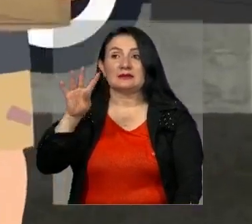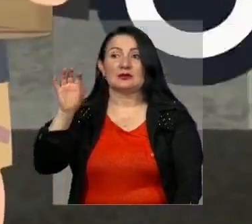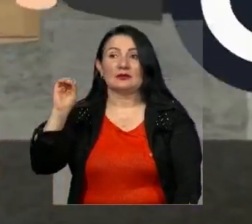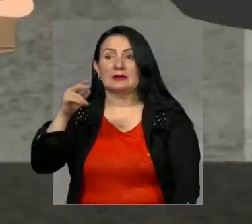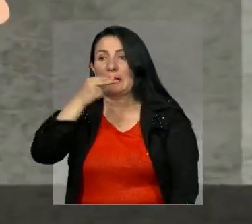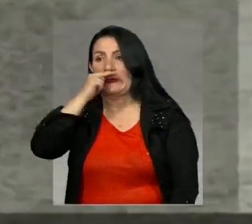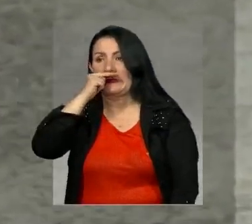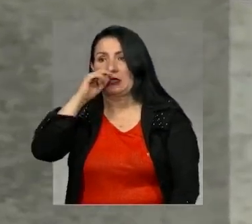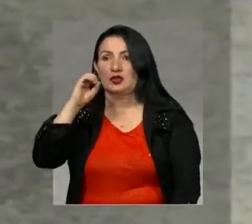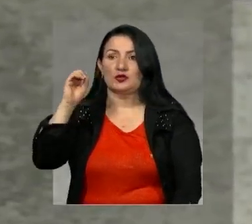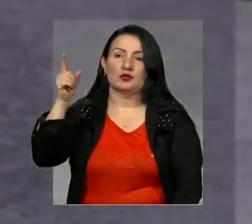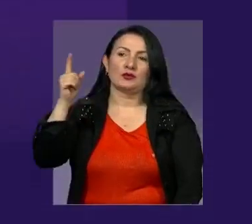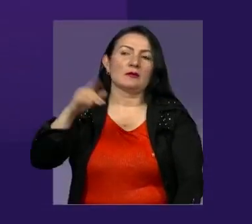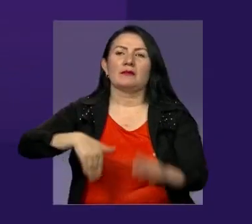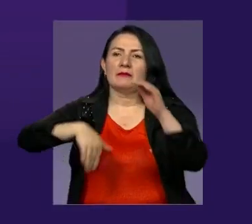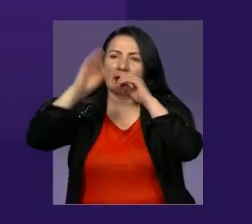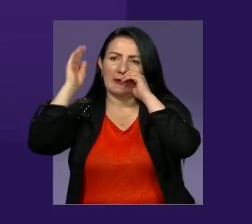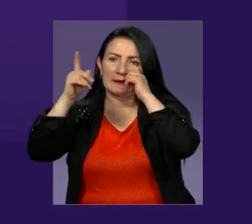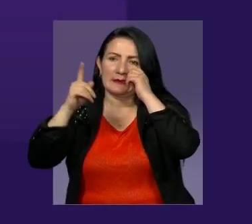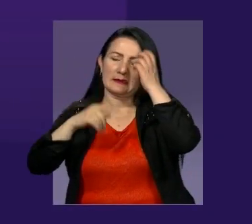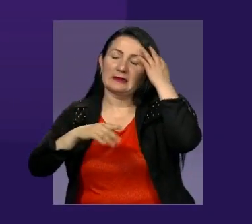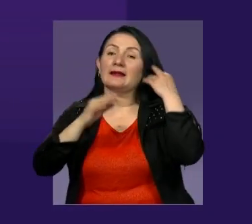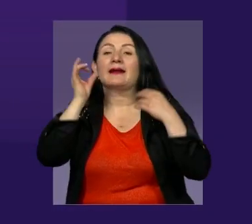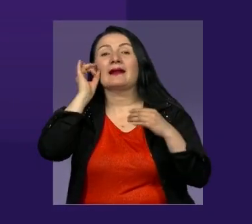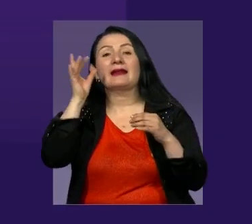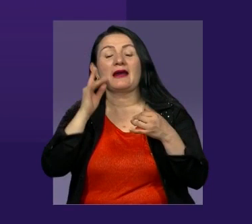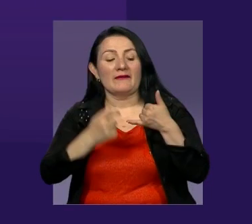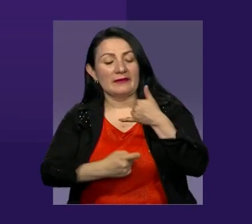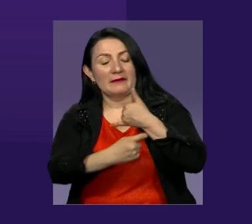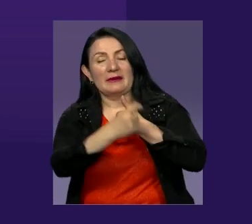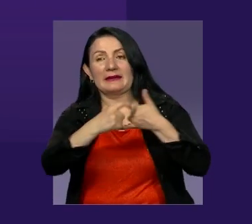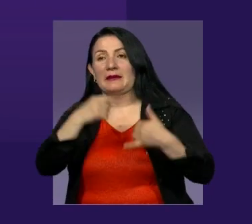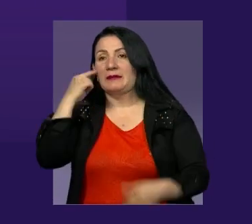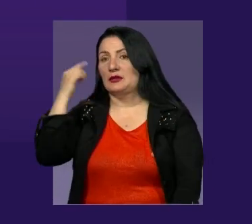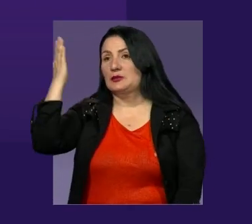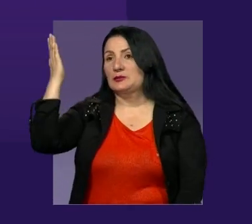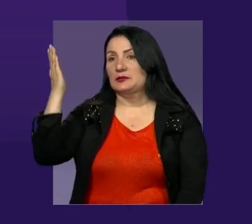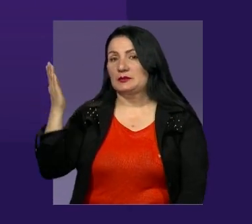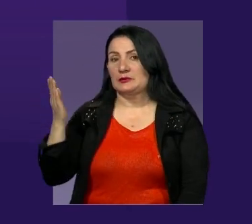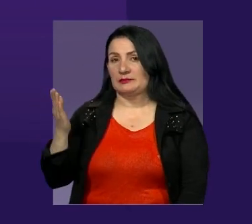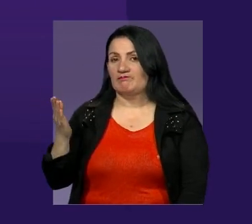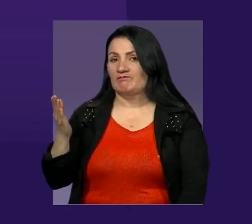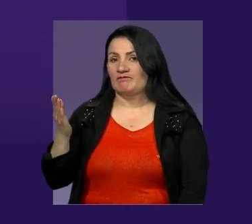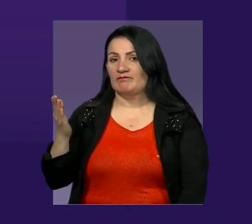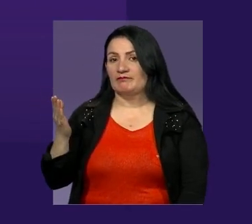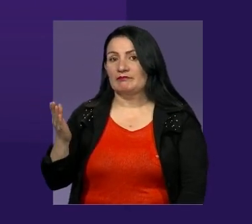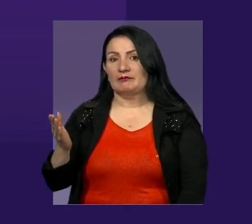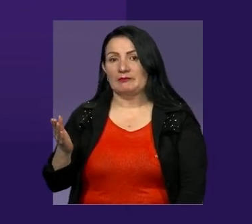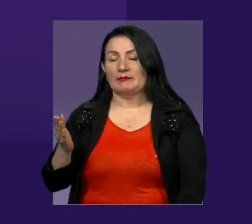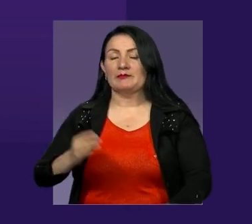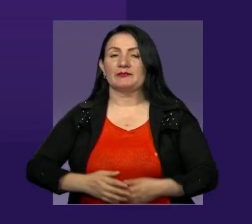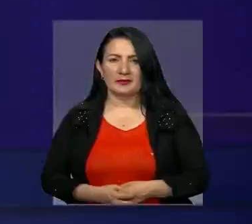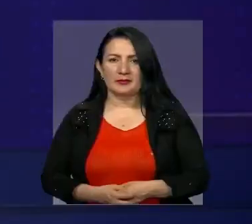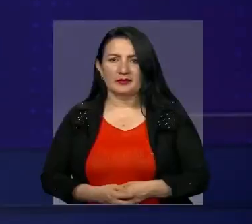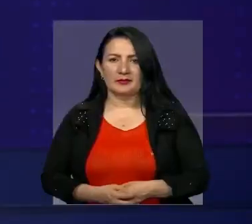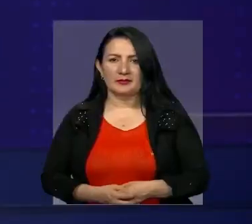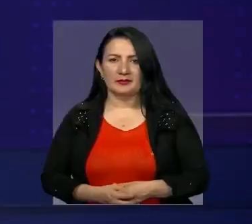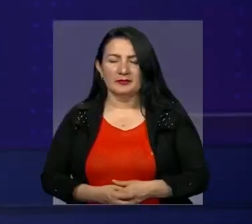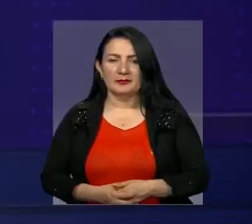los departamentos donde mayores registros hay de este crimen son Norte de Santander, Antioquia, Bogotá y Bolívar.